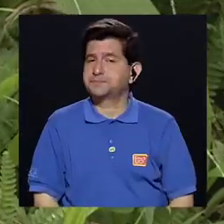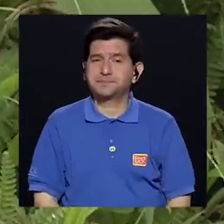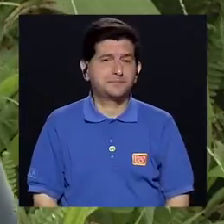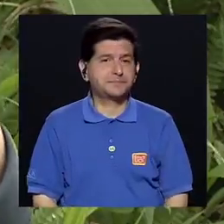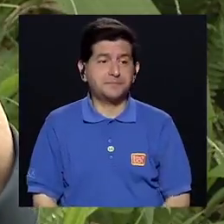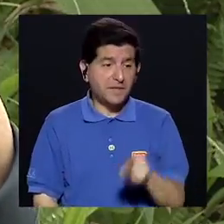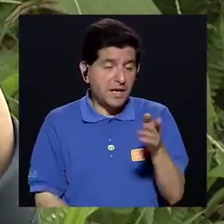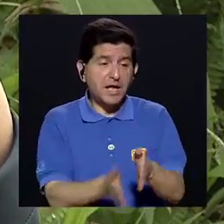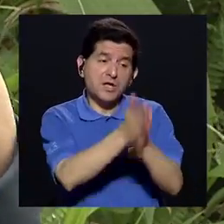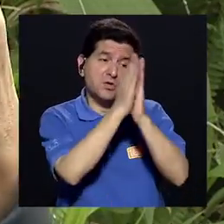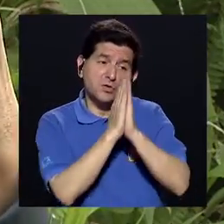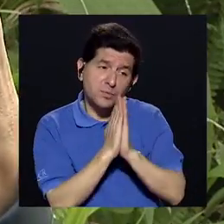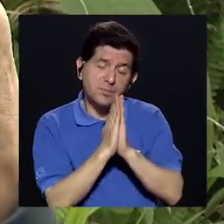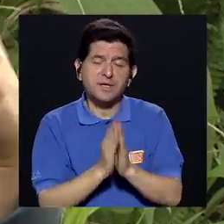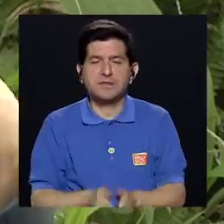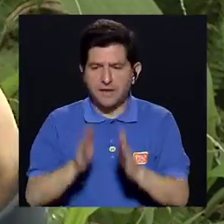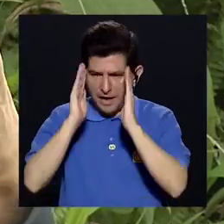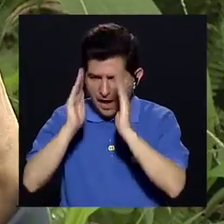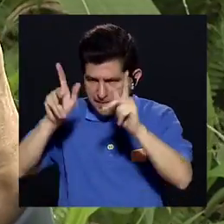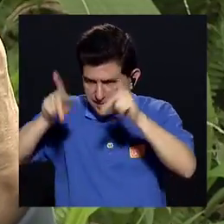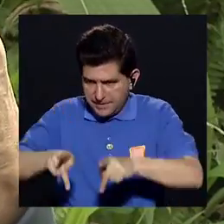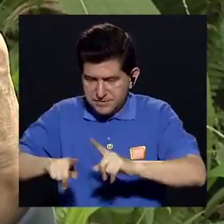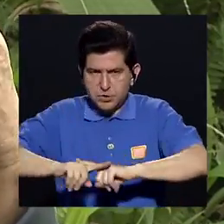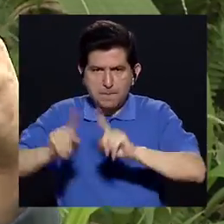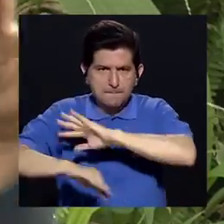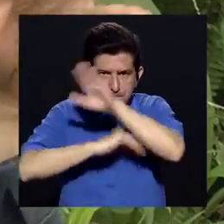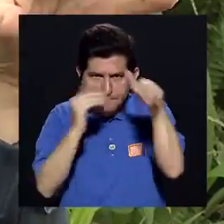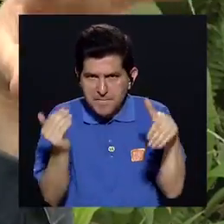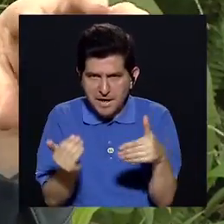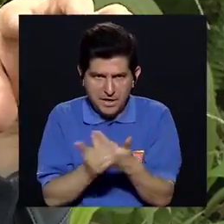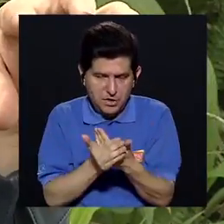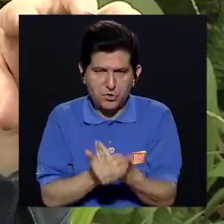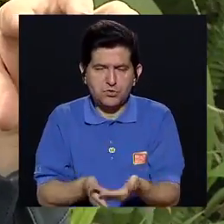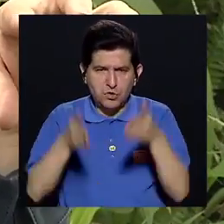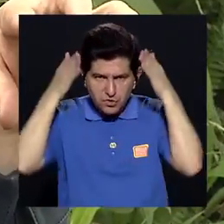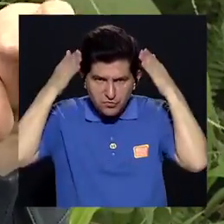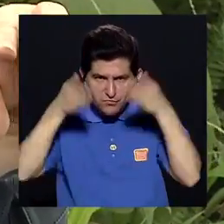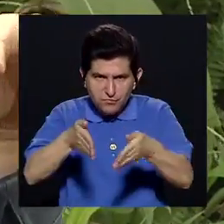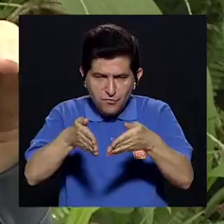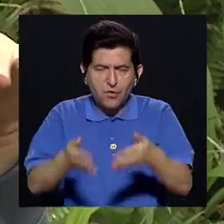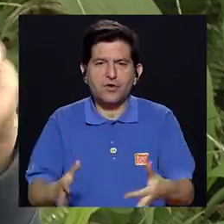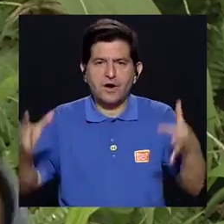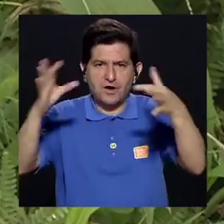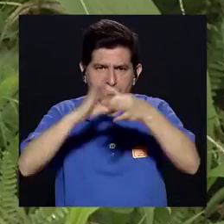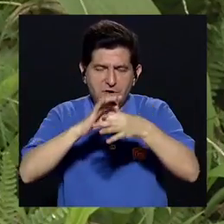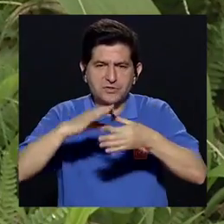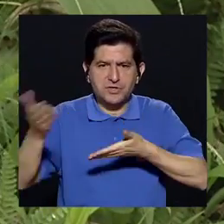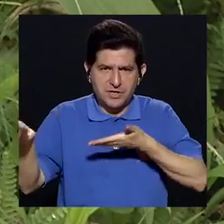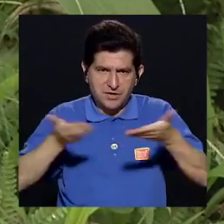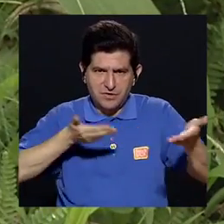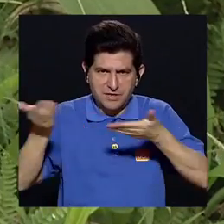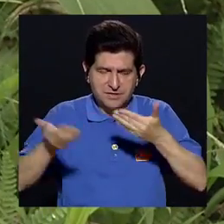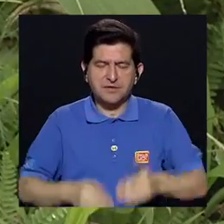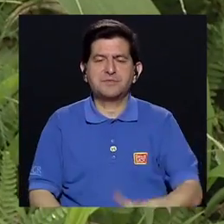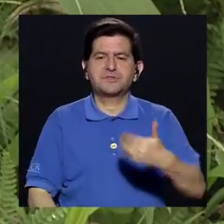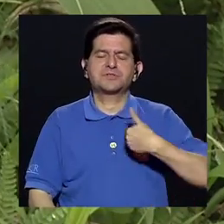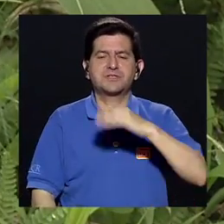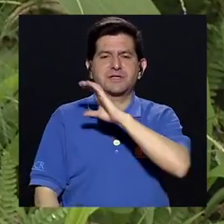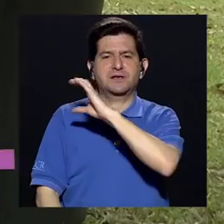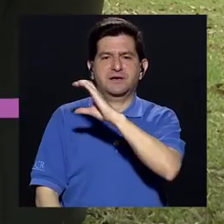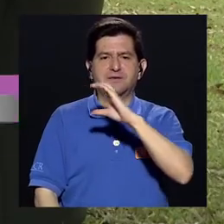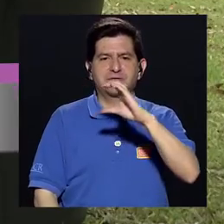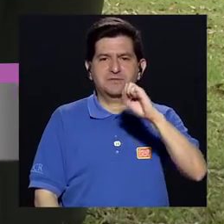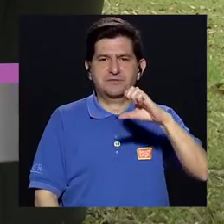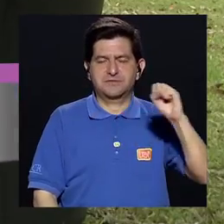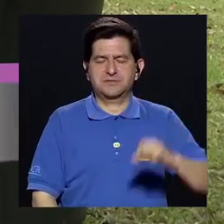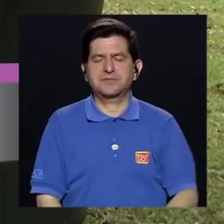Entonces ellos Piden el medicamento Tratan a sus pacientes Pero todo el El enfoque Es con respecto A los servicios Que da la caja